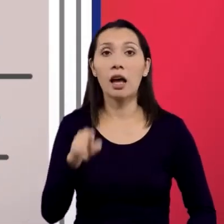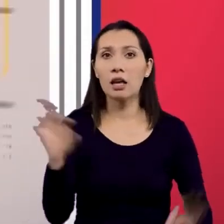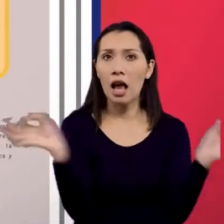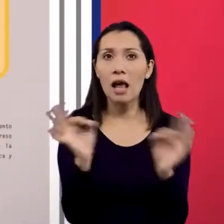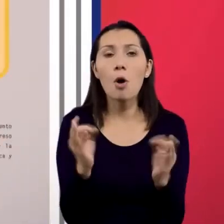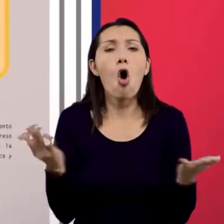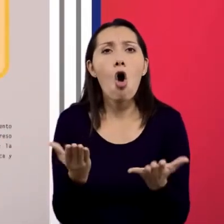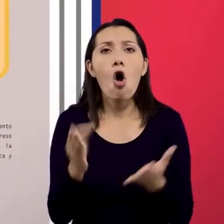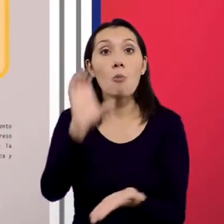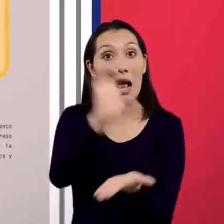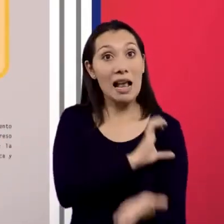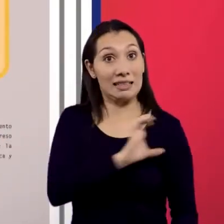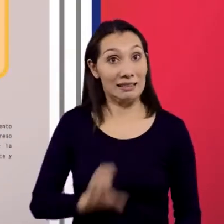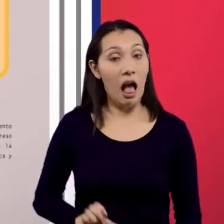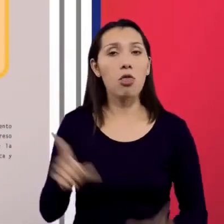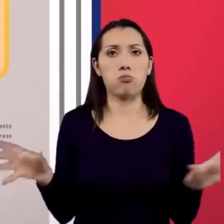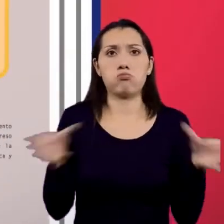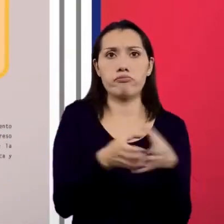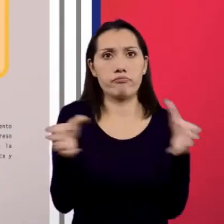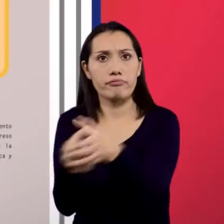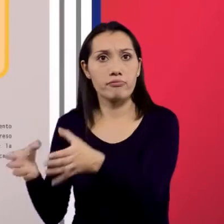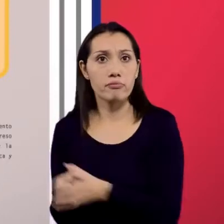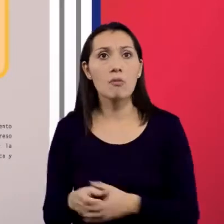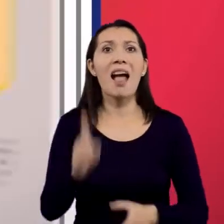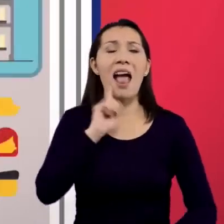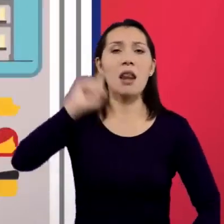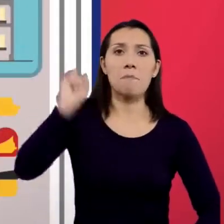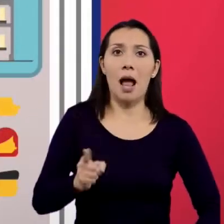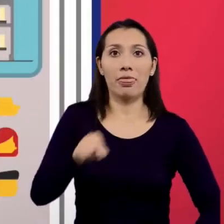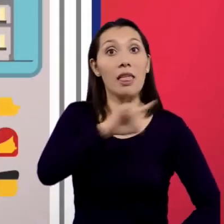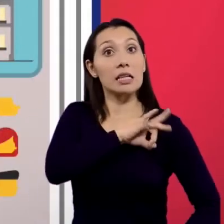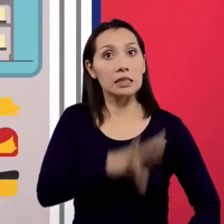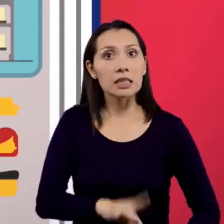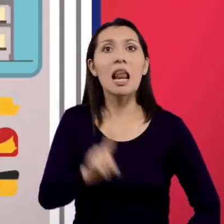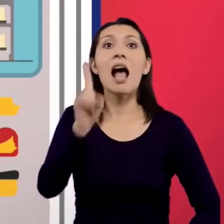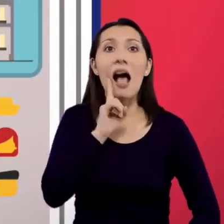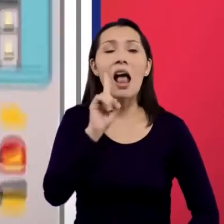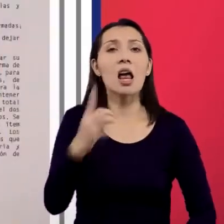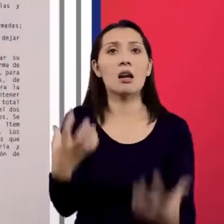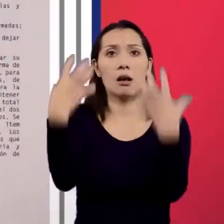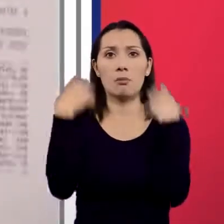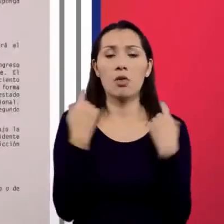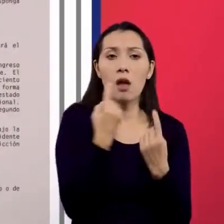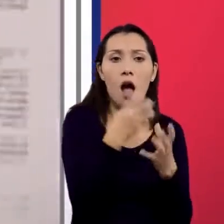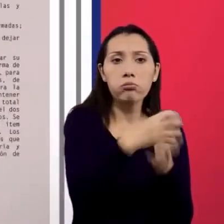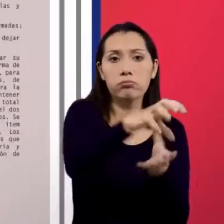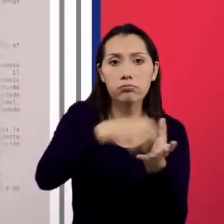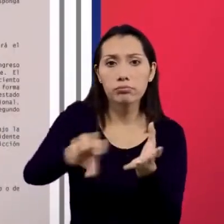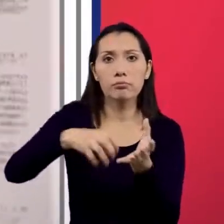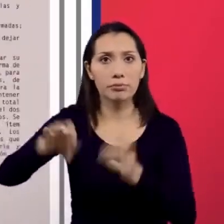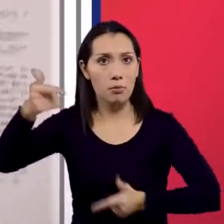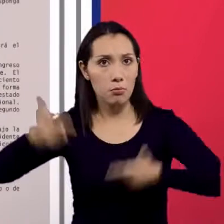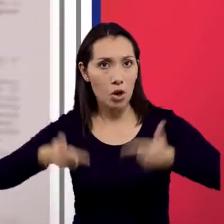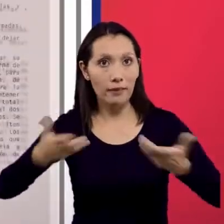define la manera en que el Estado está organizado. Quien manda en nuestro país y qué labores le corresponde a cada organismo